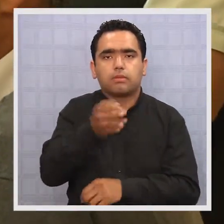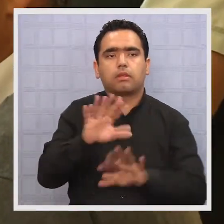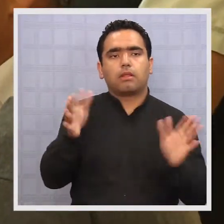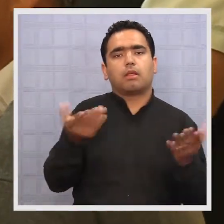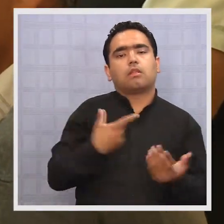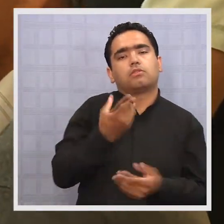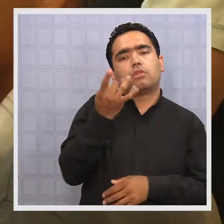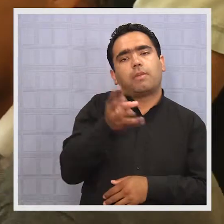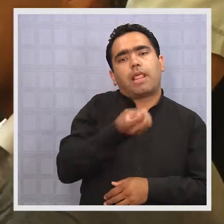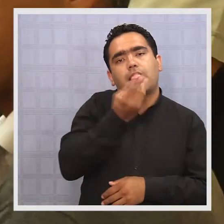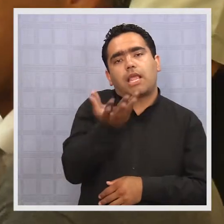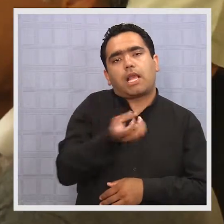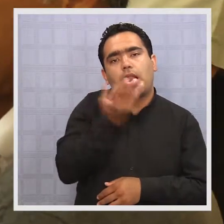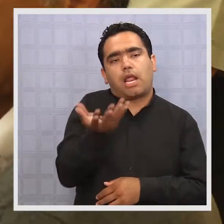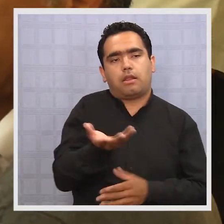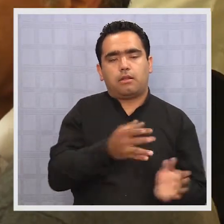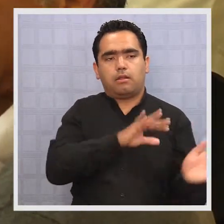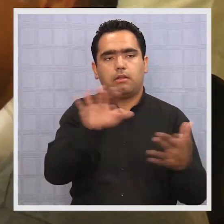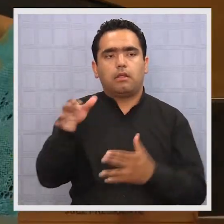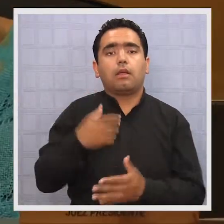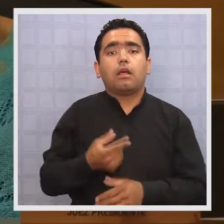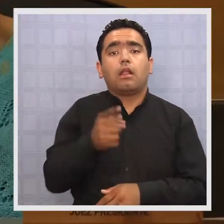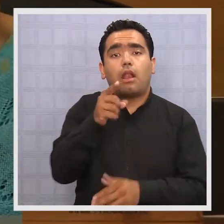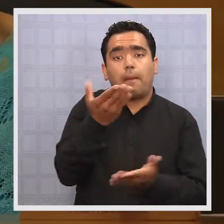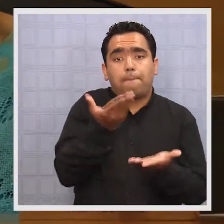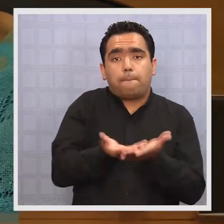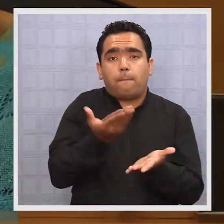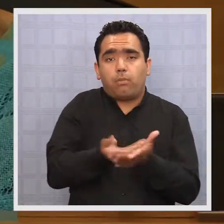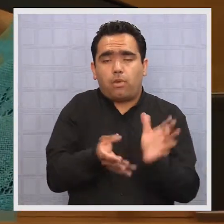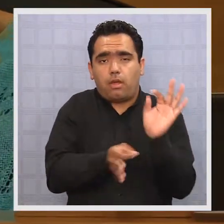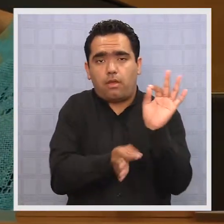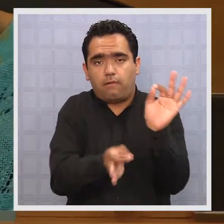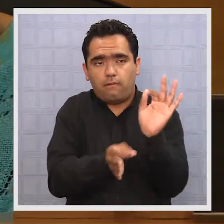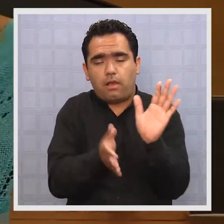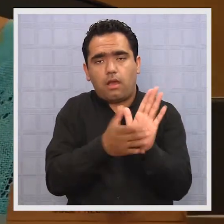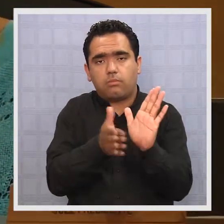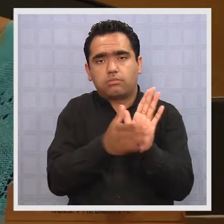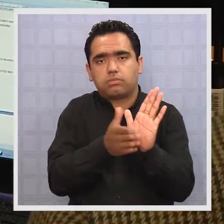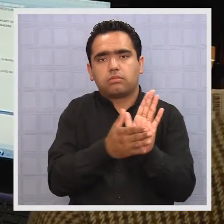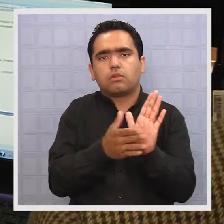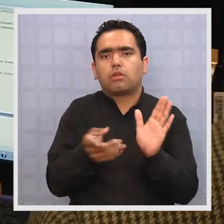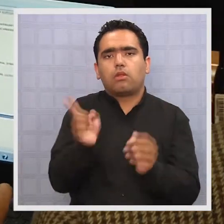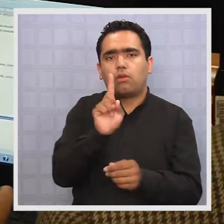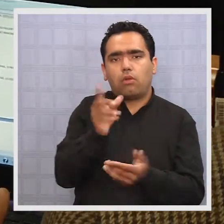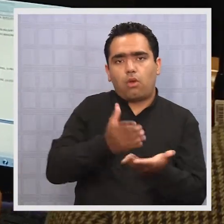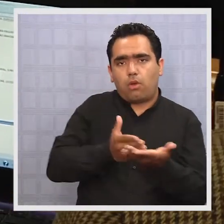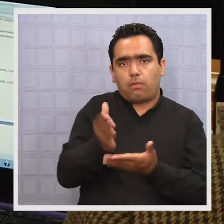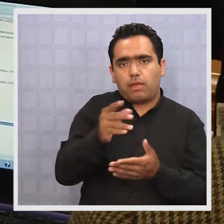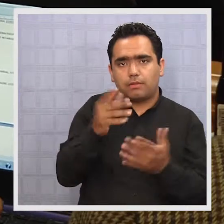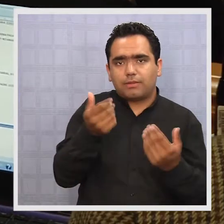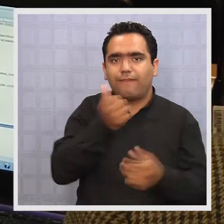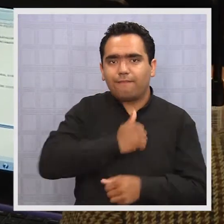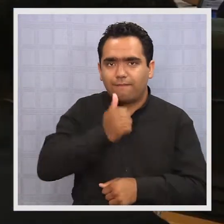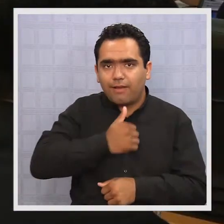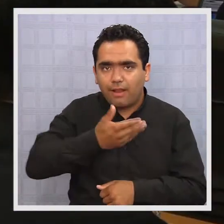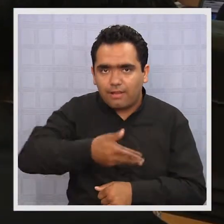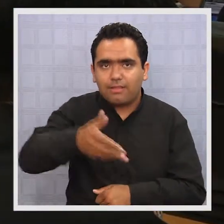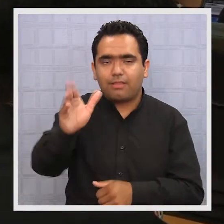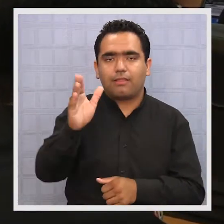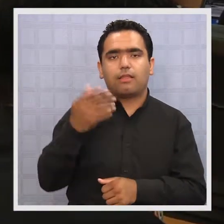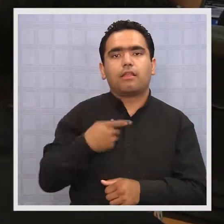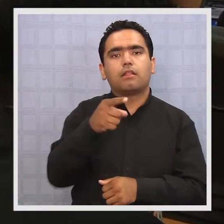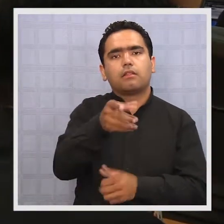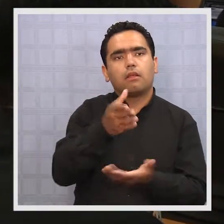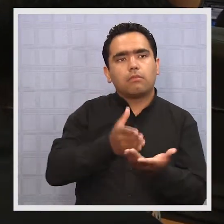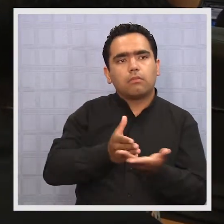vista en el curso de sus declaraciones. La prueba propiamente tal no se ha empezado a rendir, la etapa